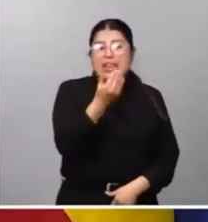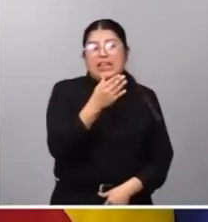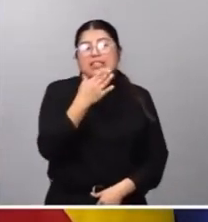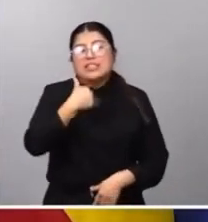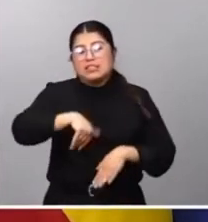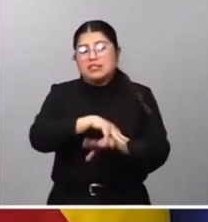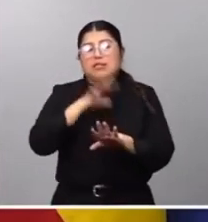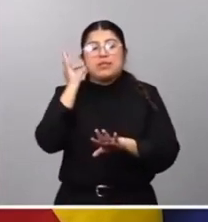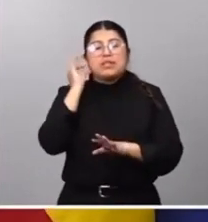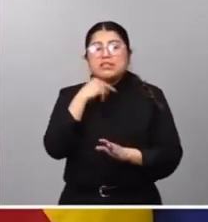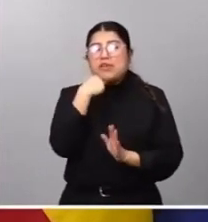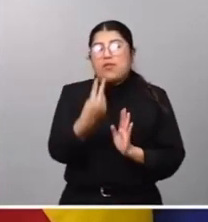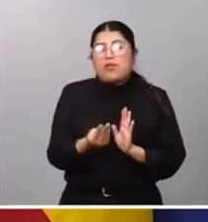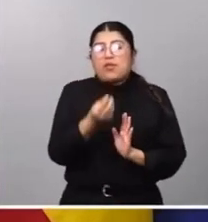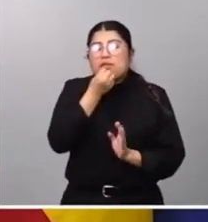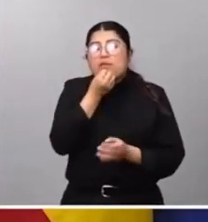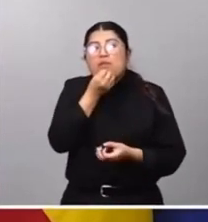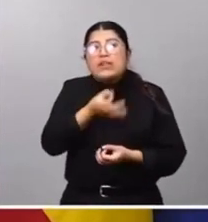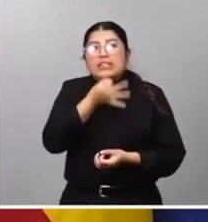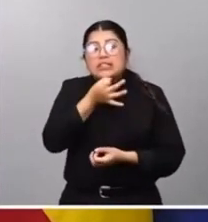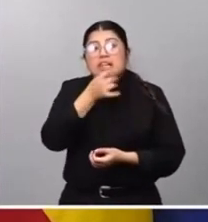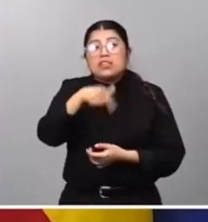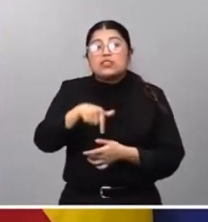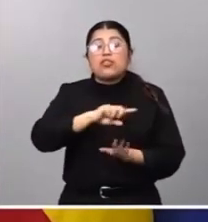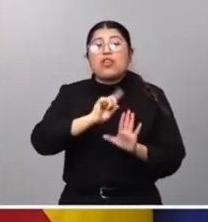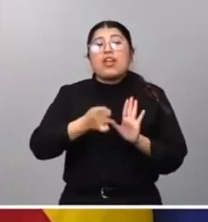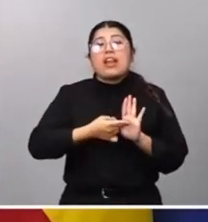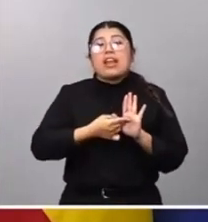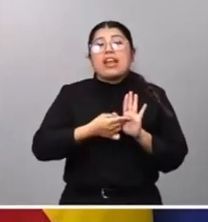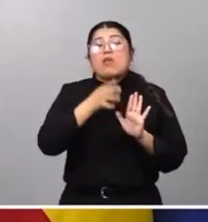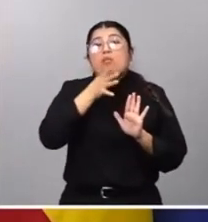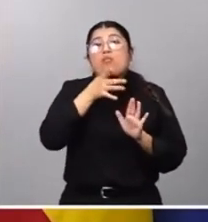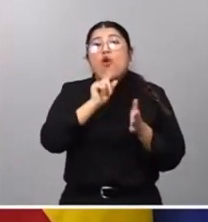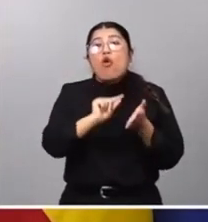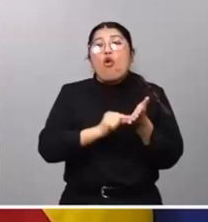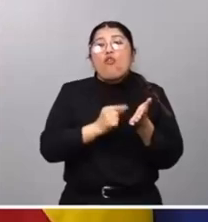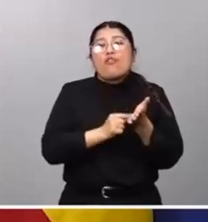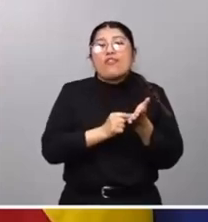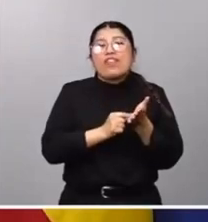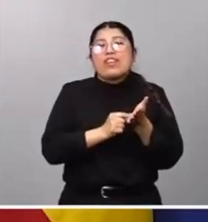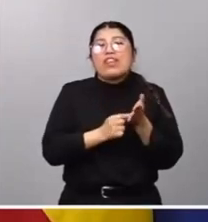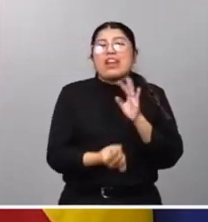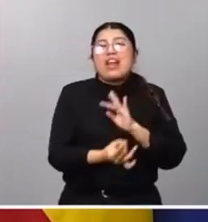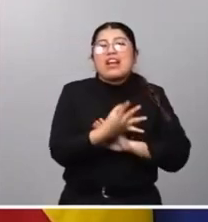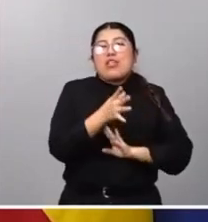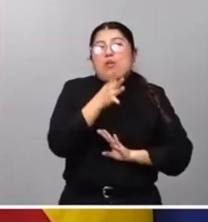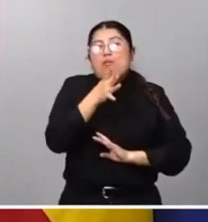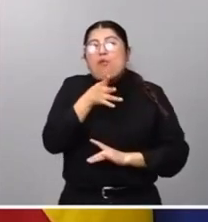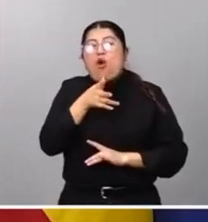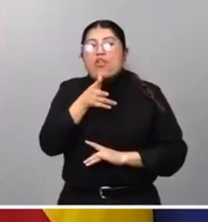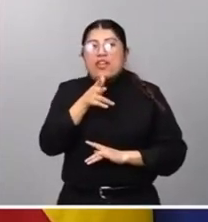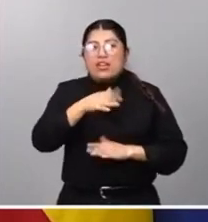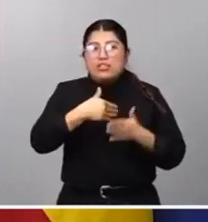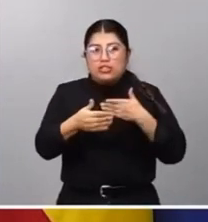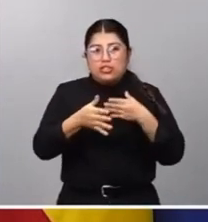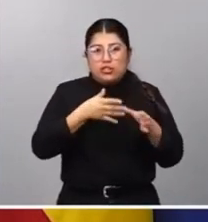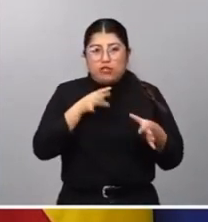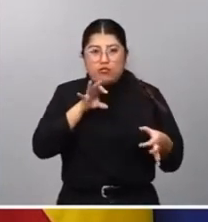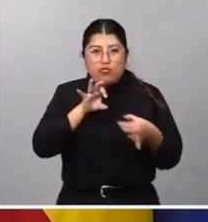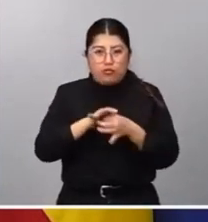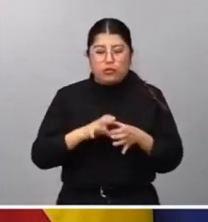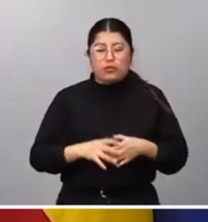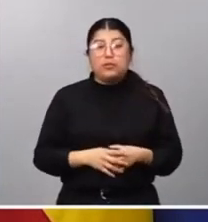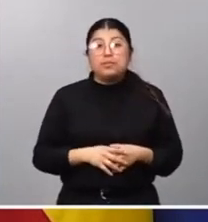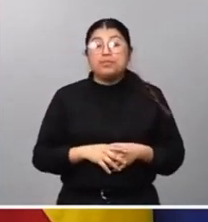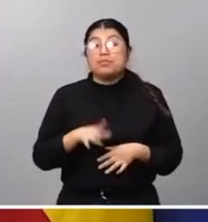Vengo a darles cuenta de la aprobación del anteproyecto de ley de creación de la Oficina de Derechos de Autor y Conexos, un salto muy